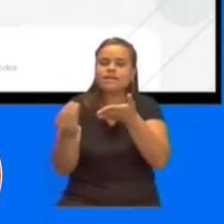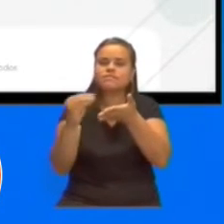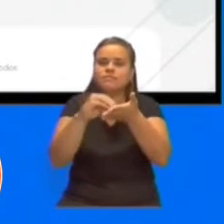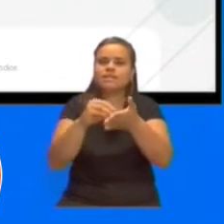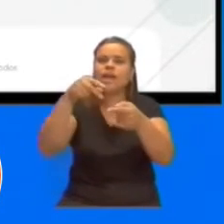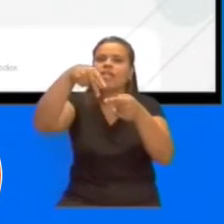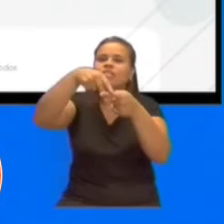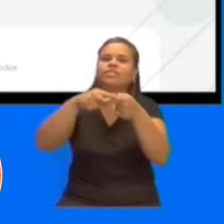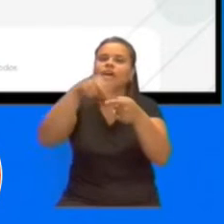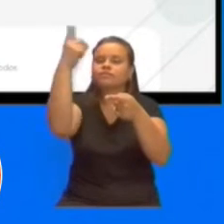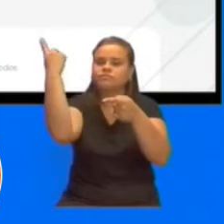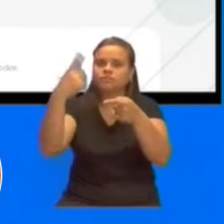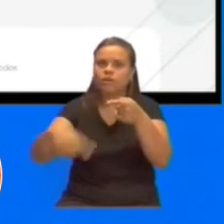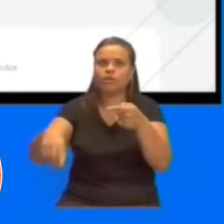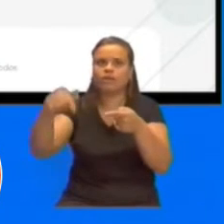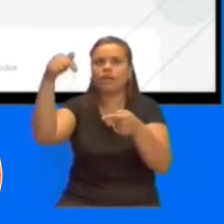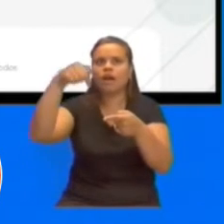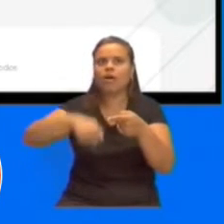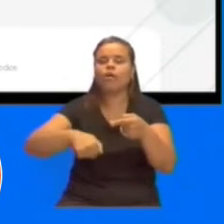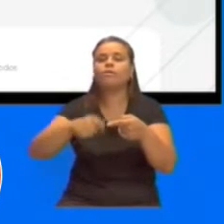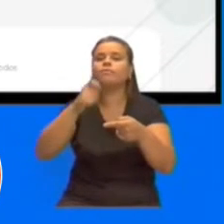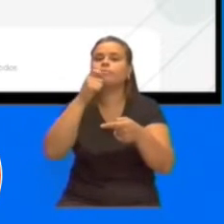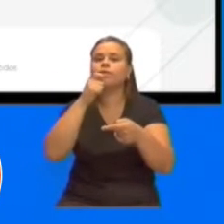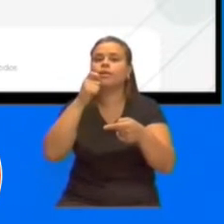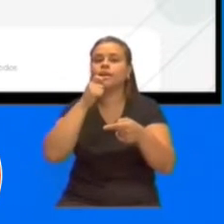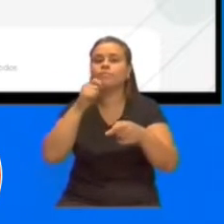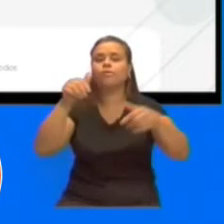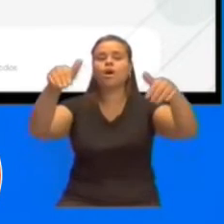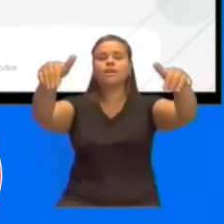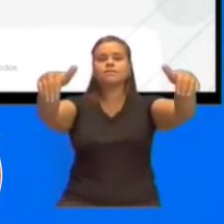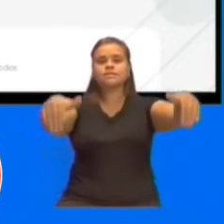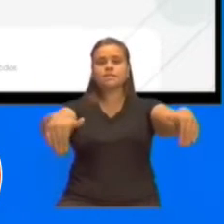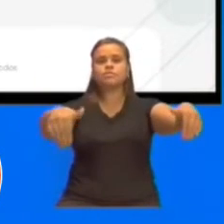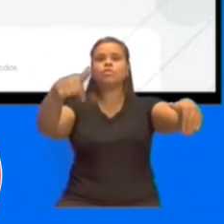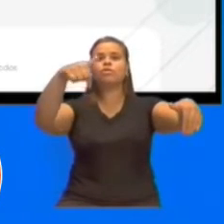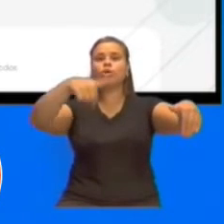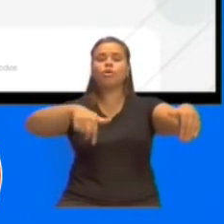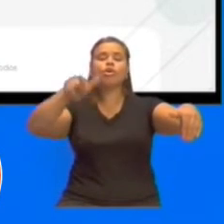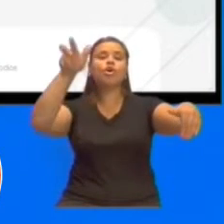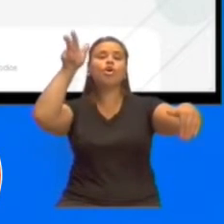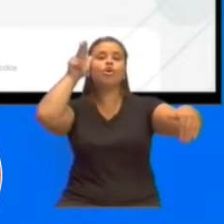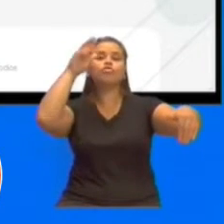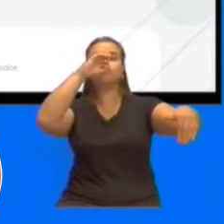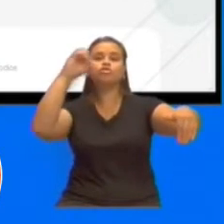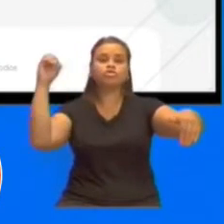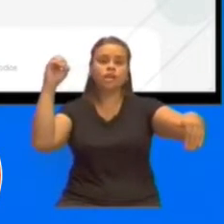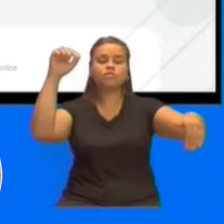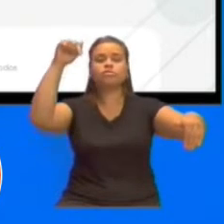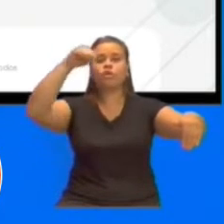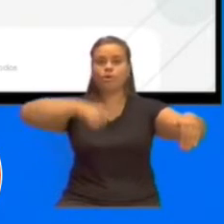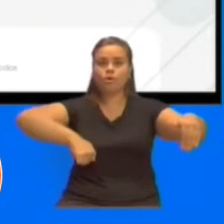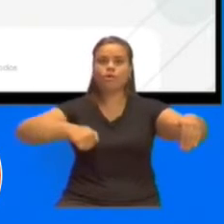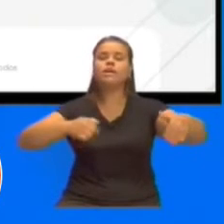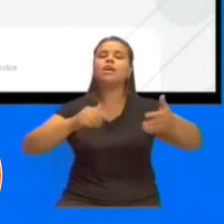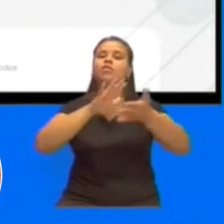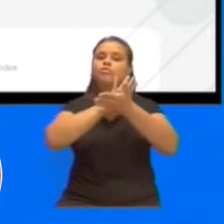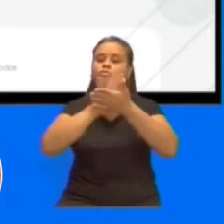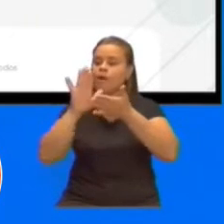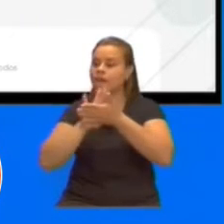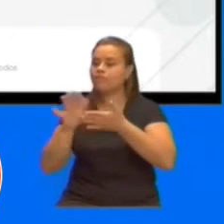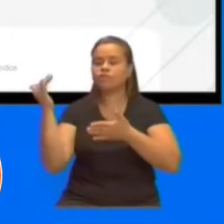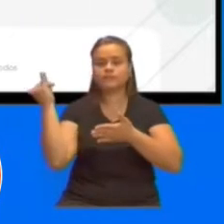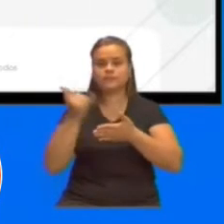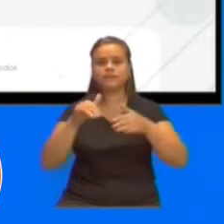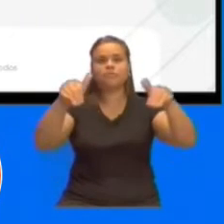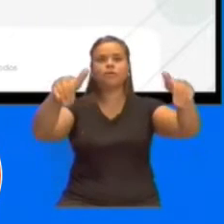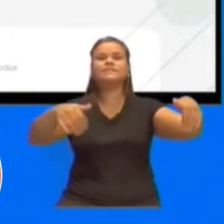Tenemos más de 318 sillones odontológicos en toda la provincia. Vamos a empezar, dividido en tres etapas, a recambiar esos sillones con una